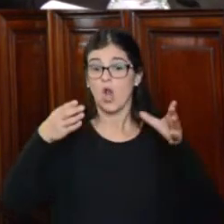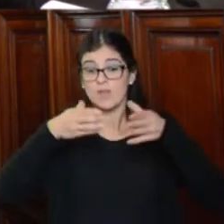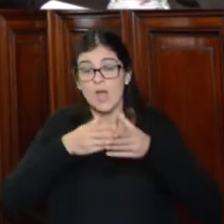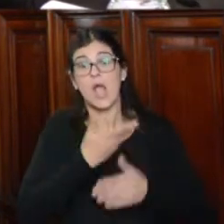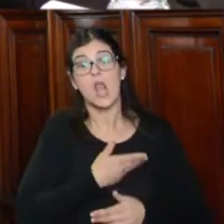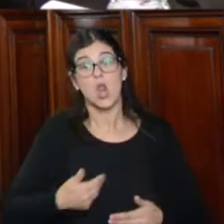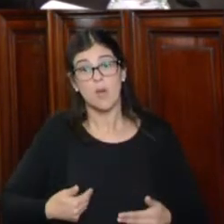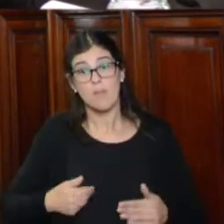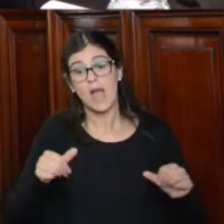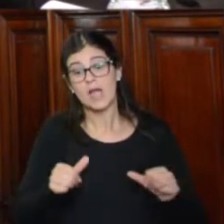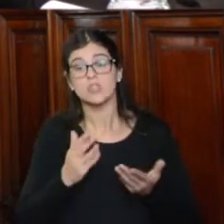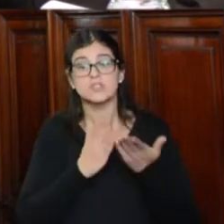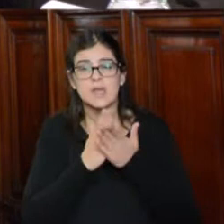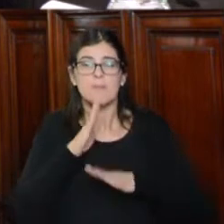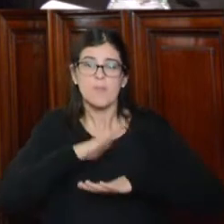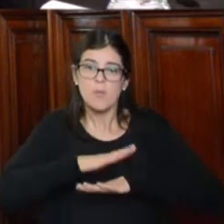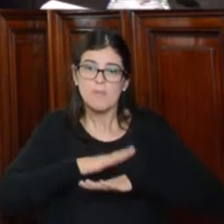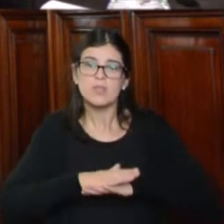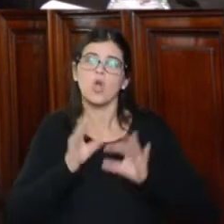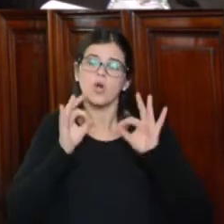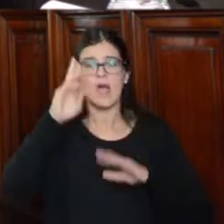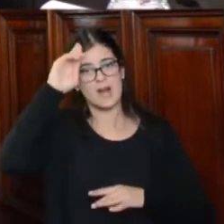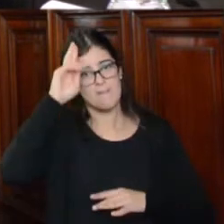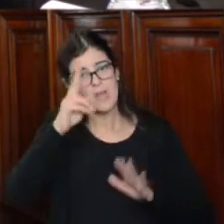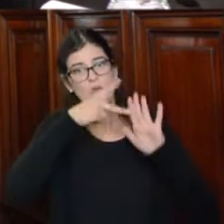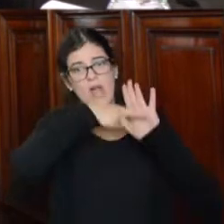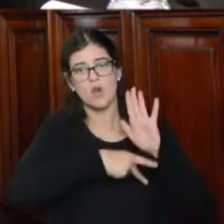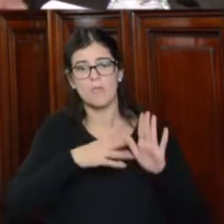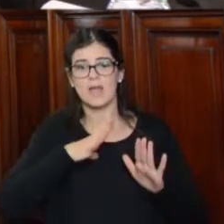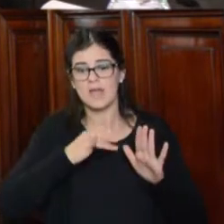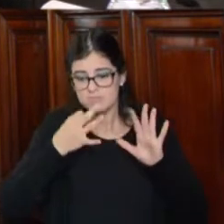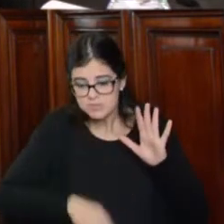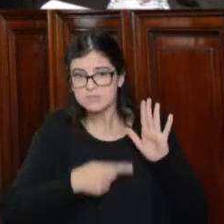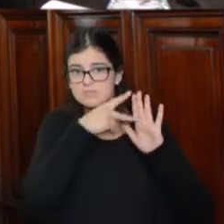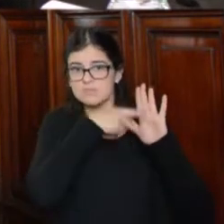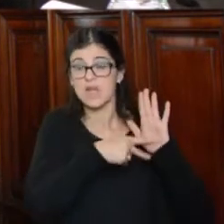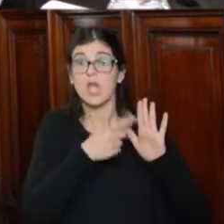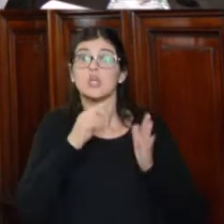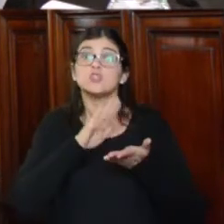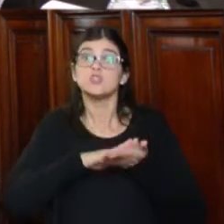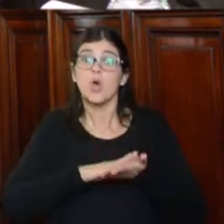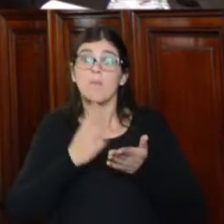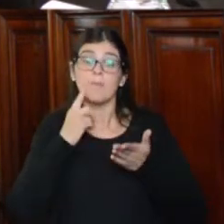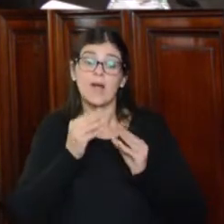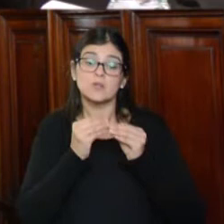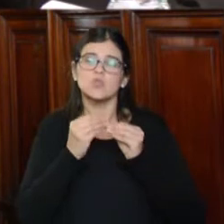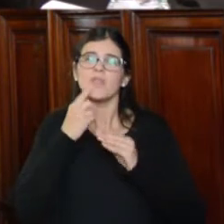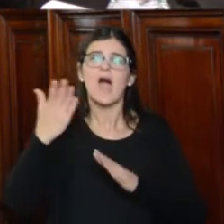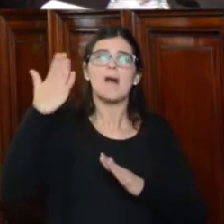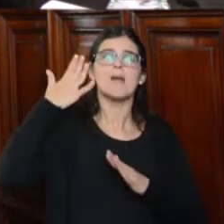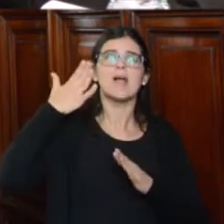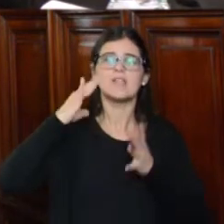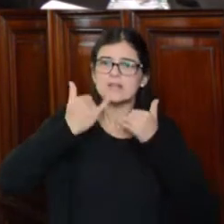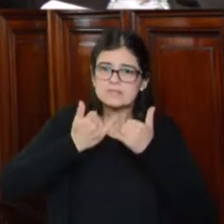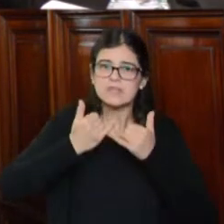actúa en todo momento con pleno respeto a las normas aplicables. Con respecto a las presuntas amenazas que habría